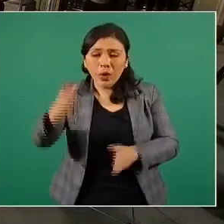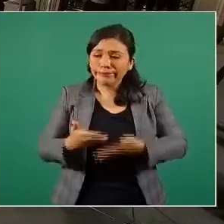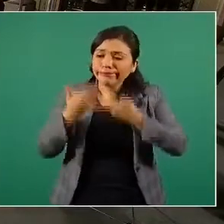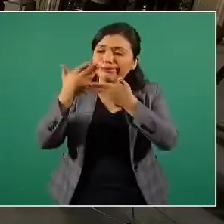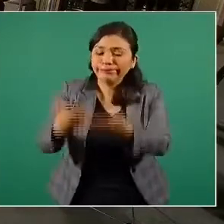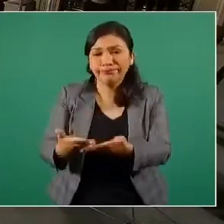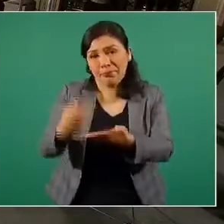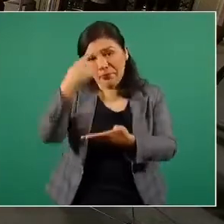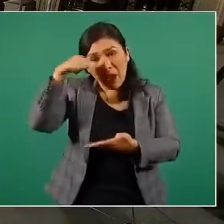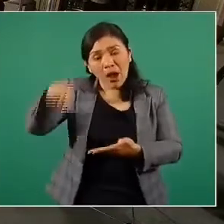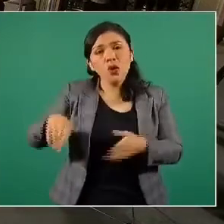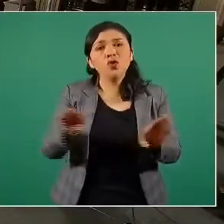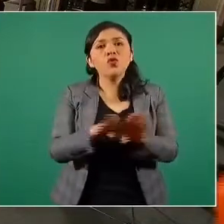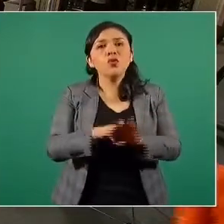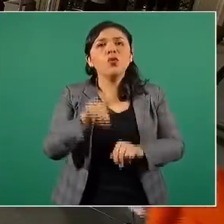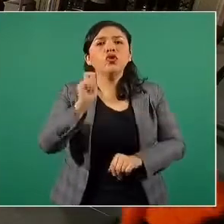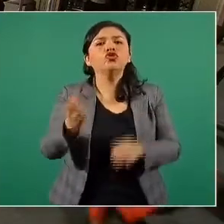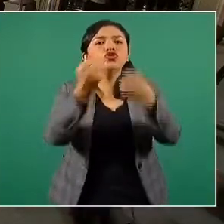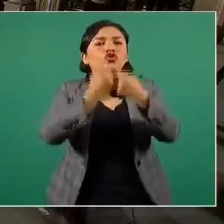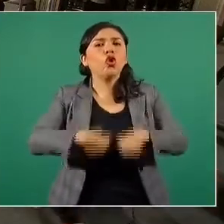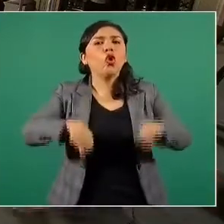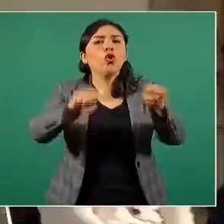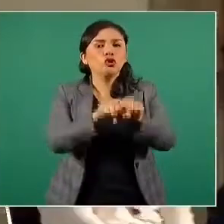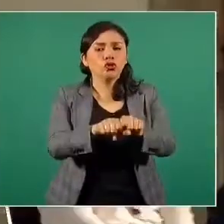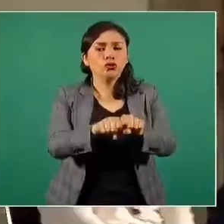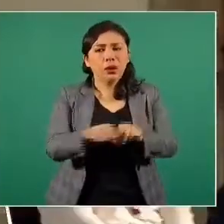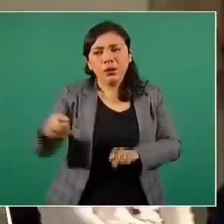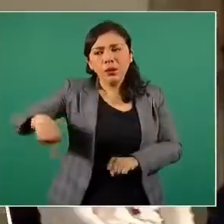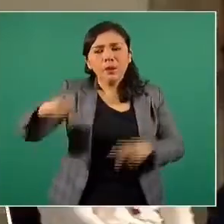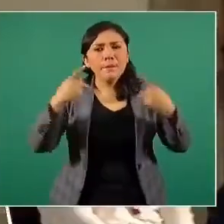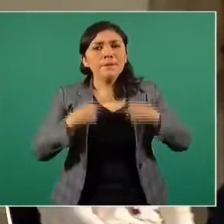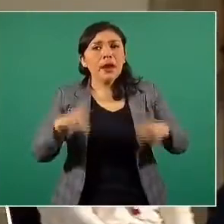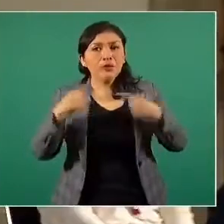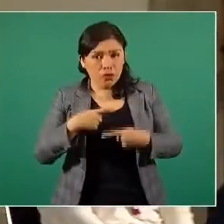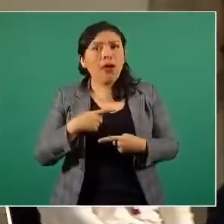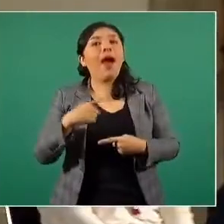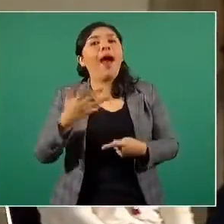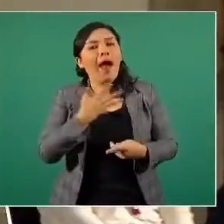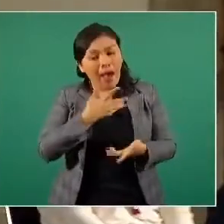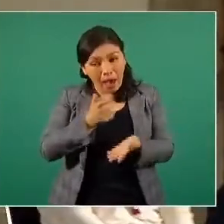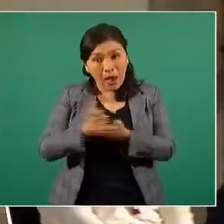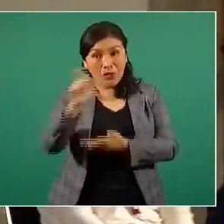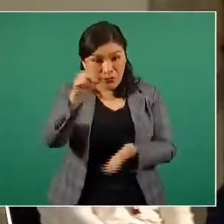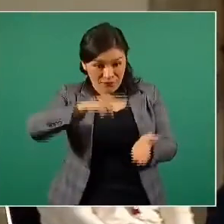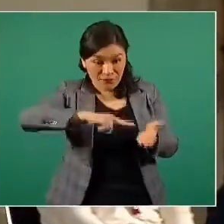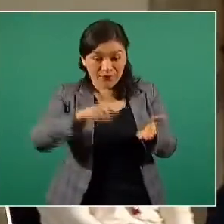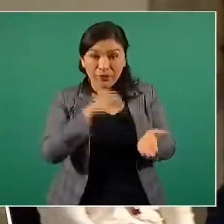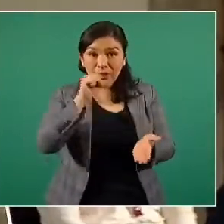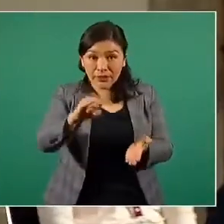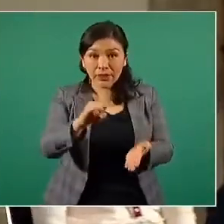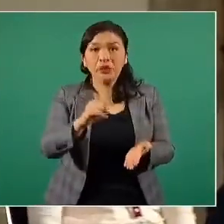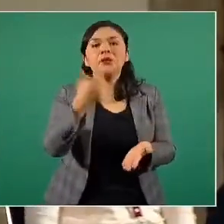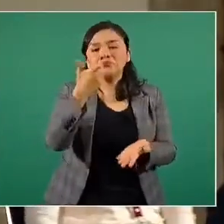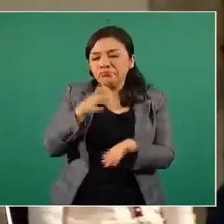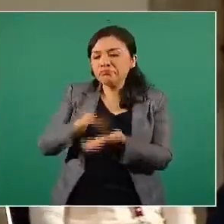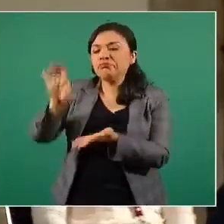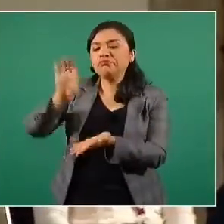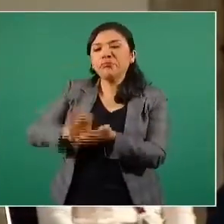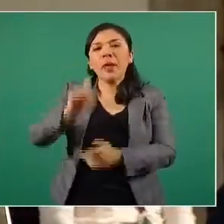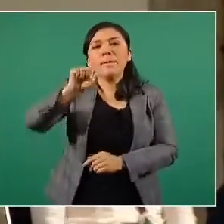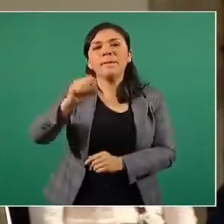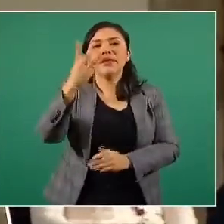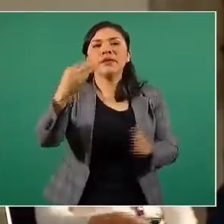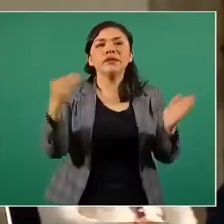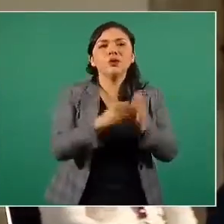en calidad de Socios, los comuneros recibirían al firmar veintitrés mil ochocientos